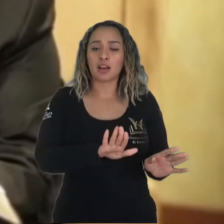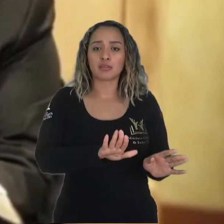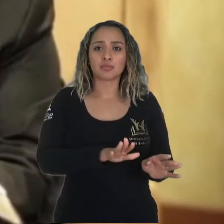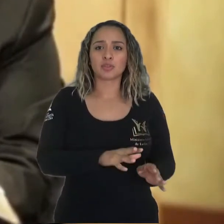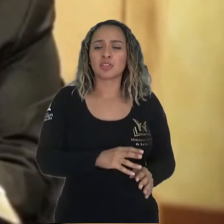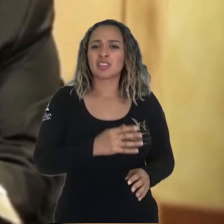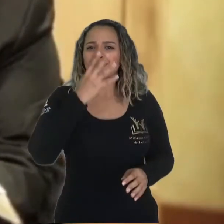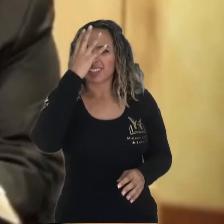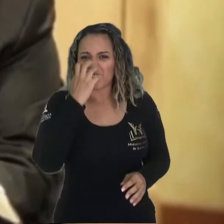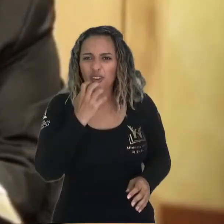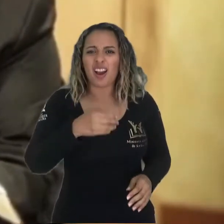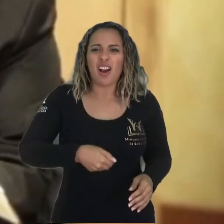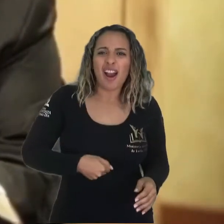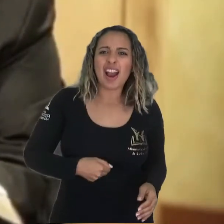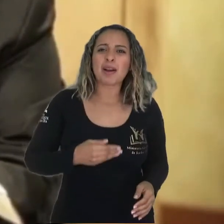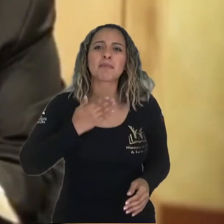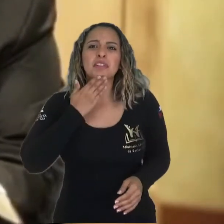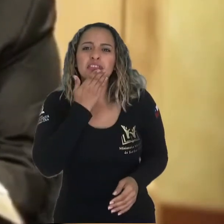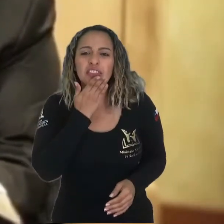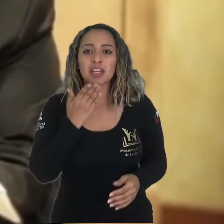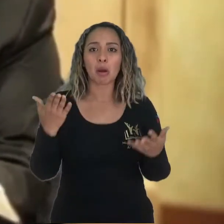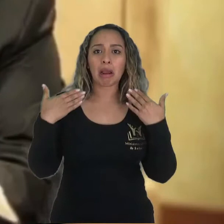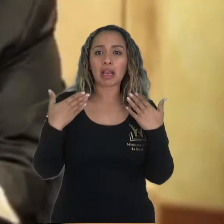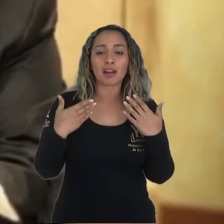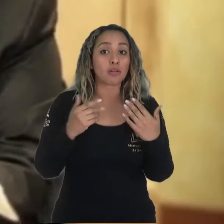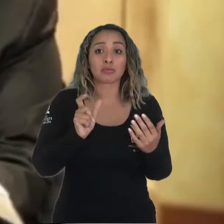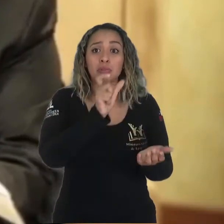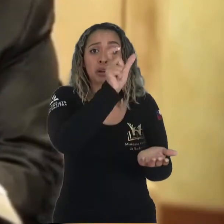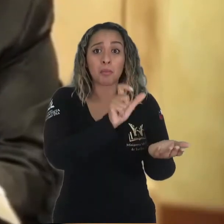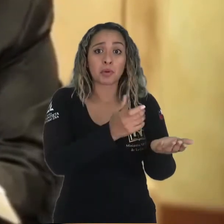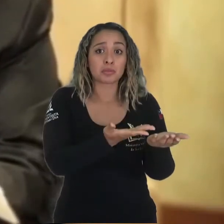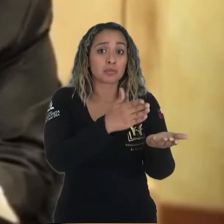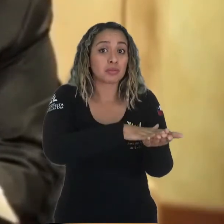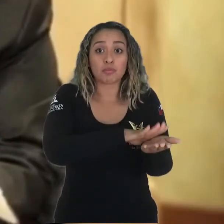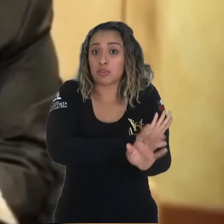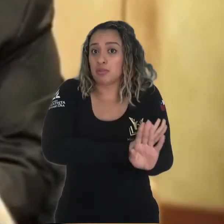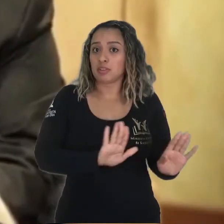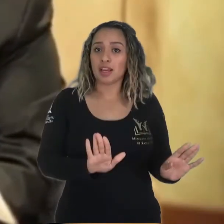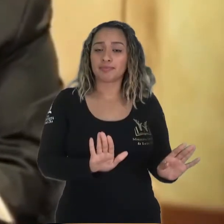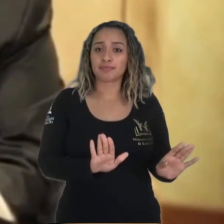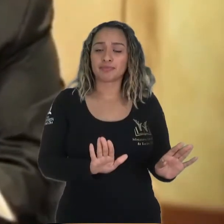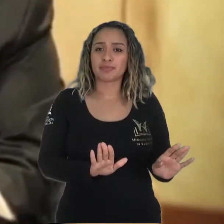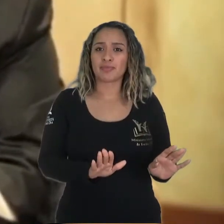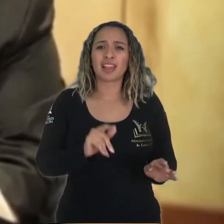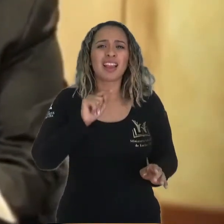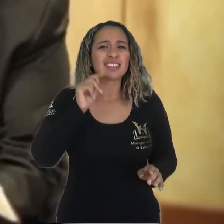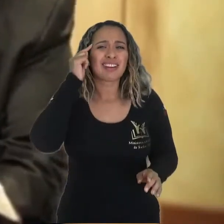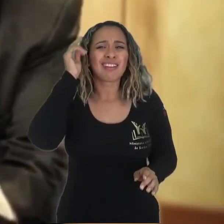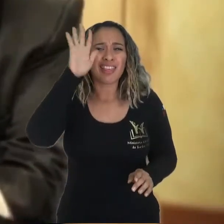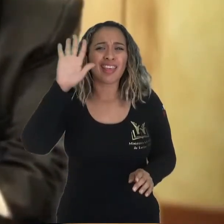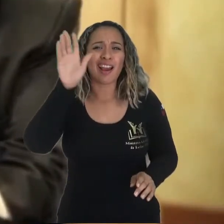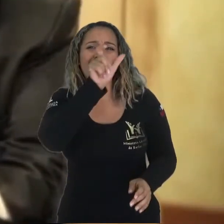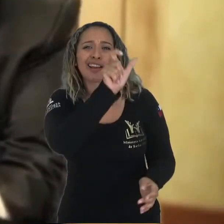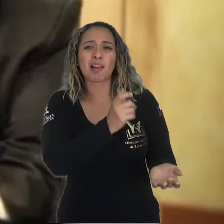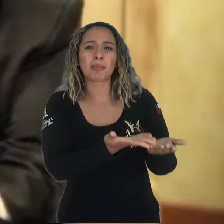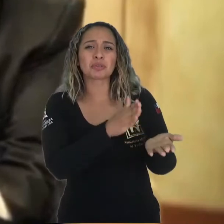envidia, no sufre, no se alegra No come, no tiene frío, no tiene hambre El muerto es muerto Esa idea de que cuando